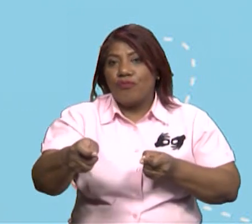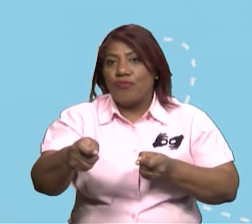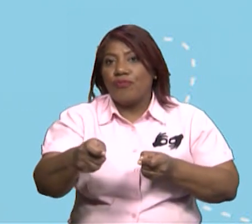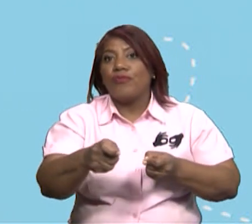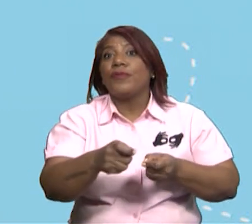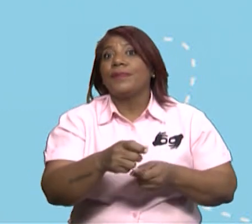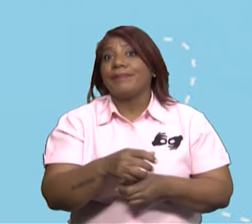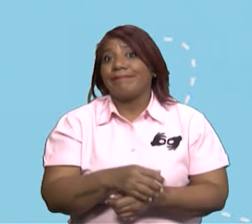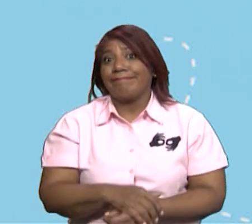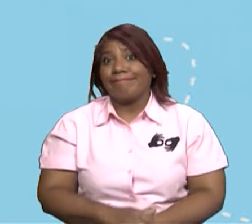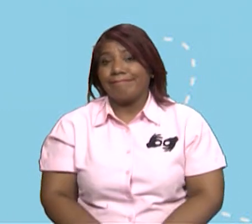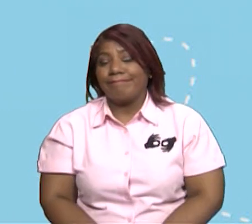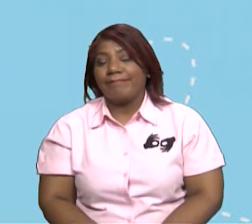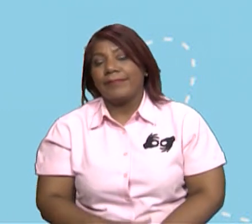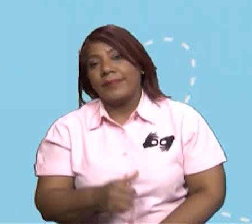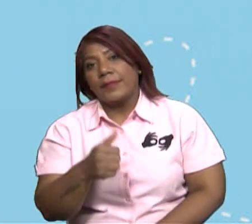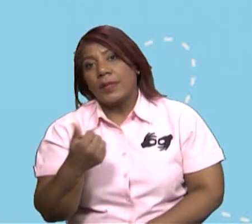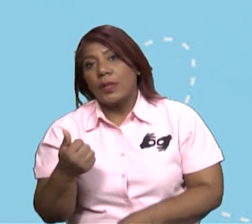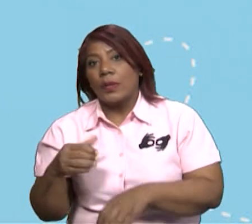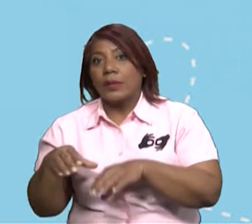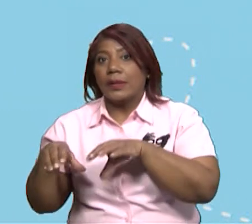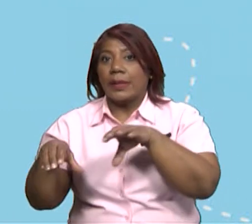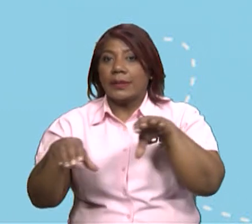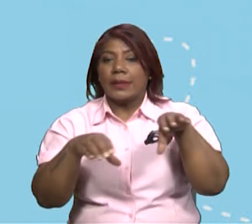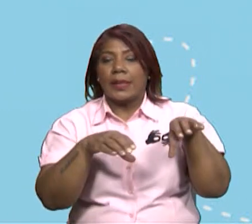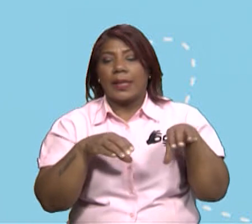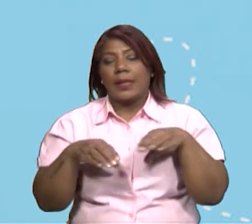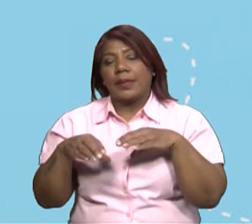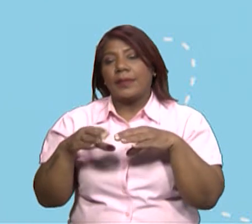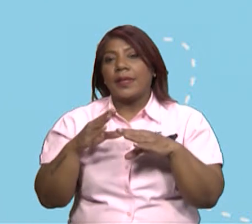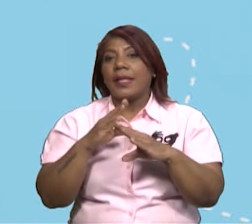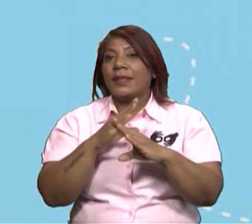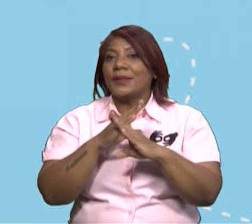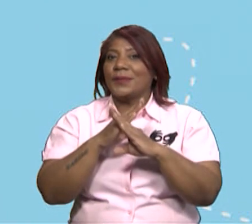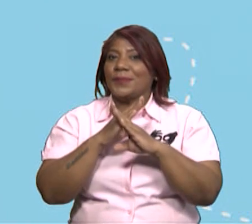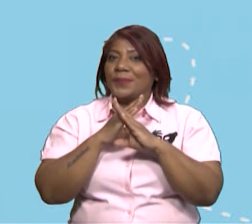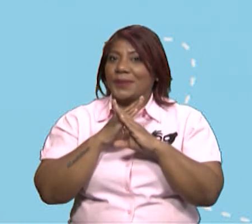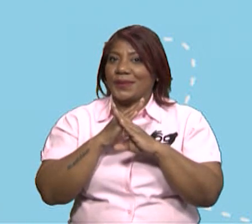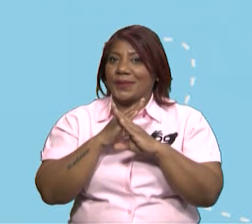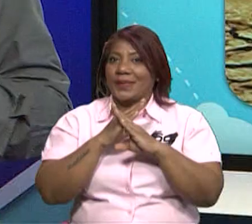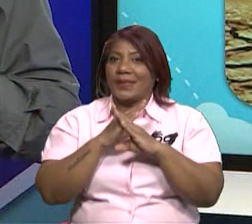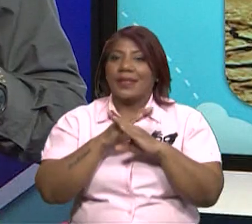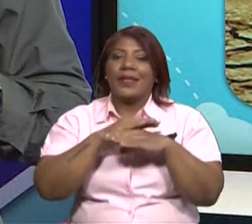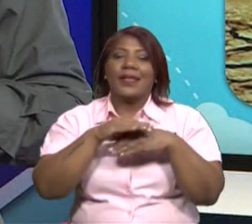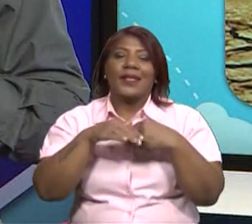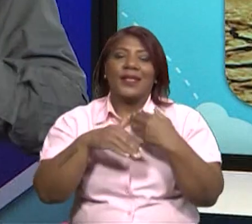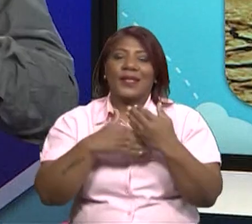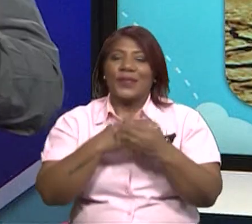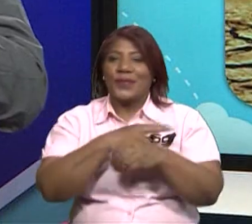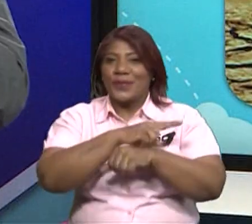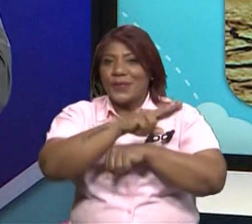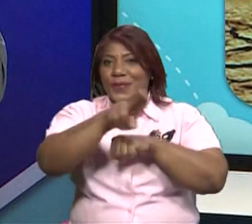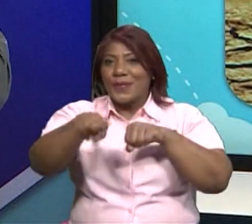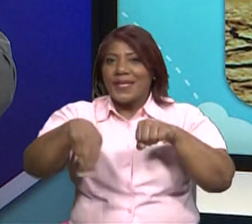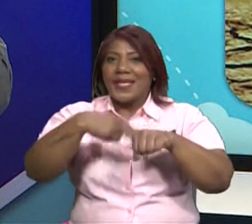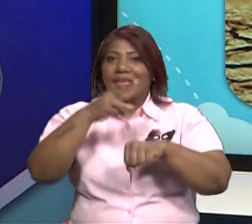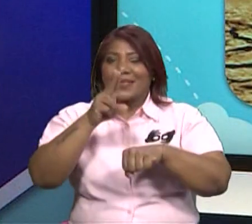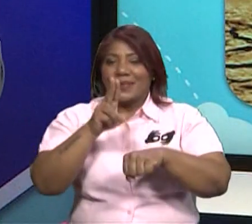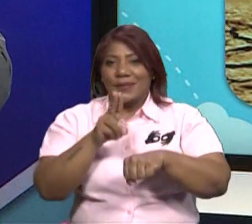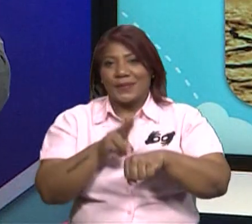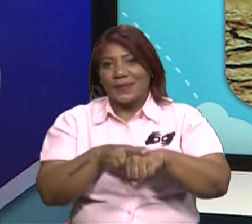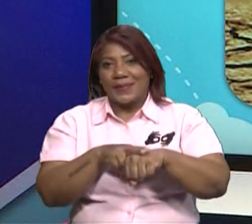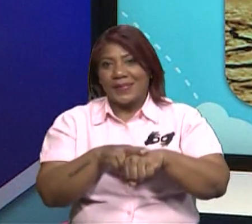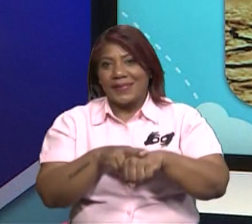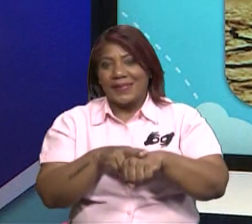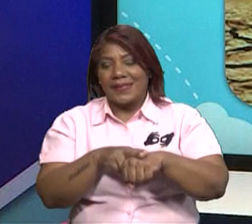otras actividades. Protege la naturaleza. ¿Se dan cuenta, mi querido estudiante? Ese cambio climático que nosotros